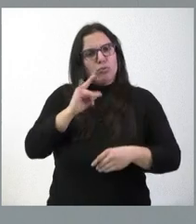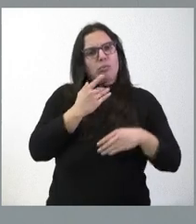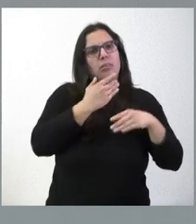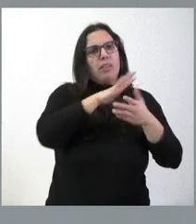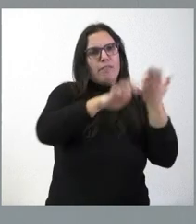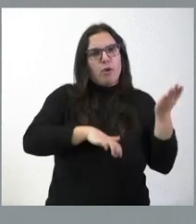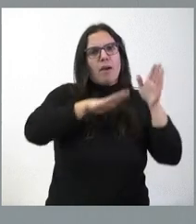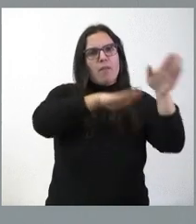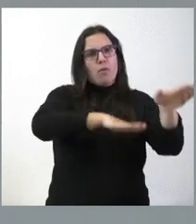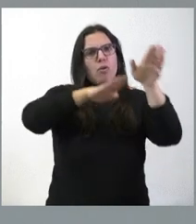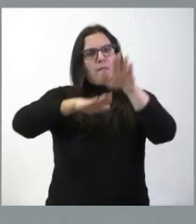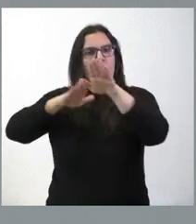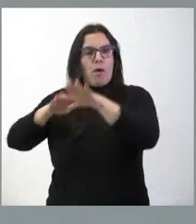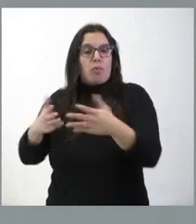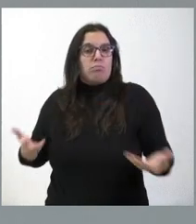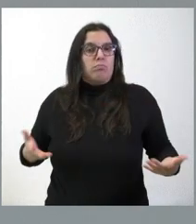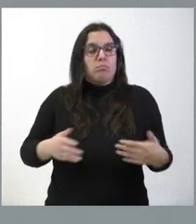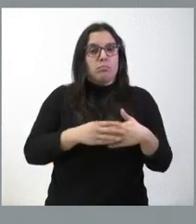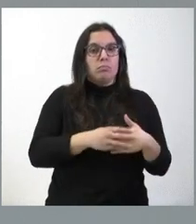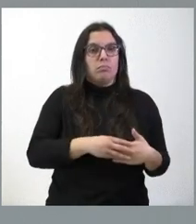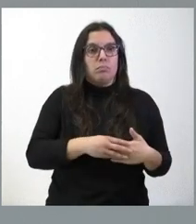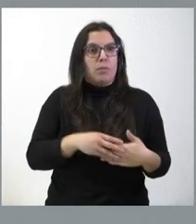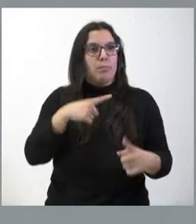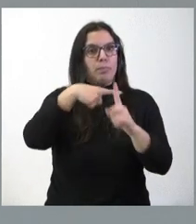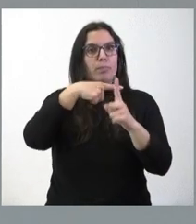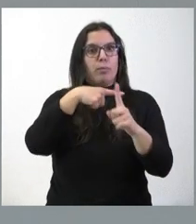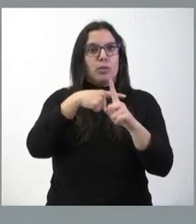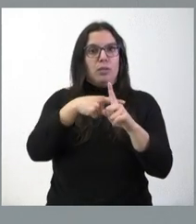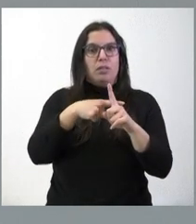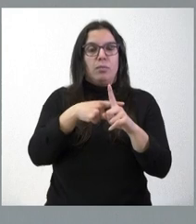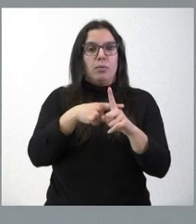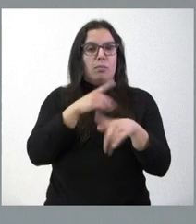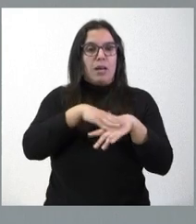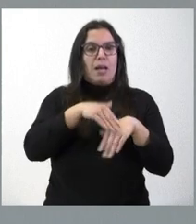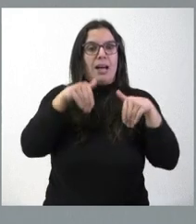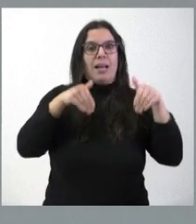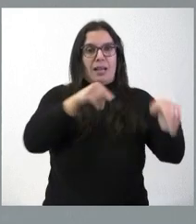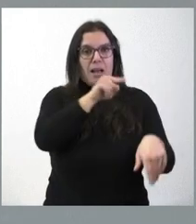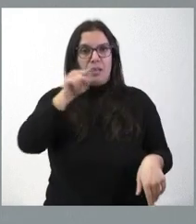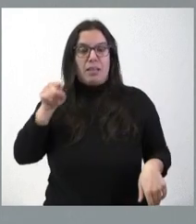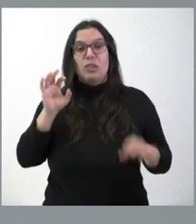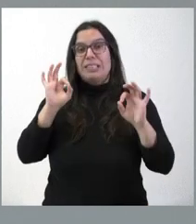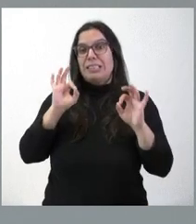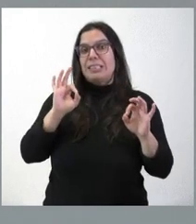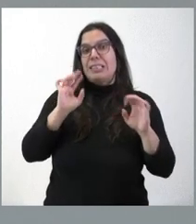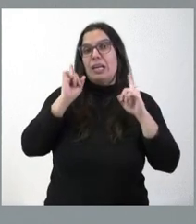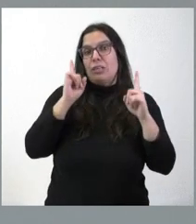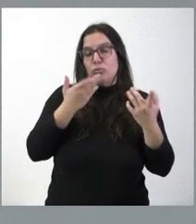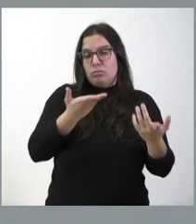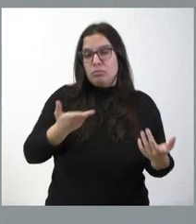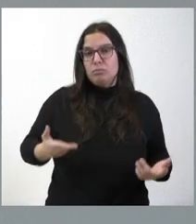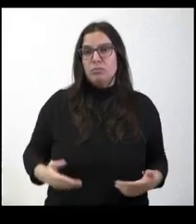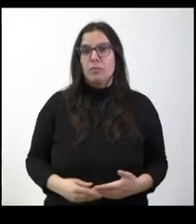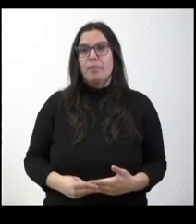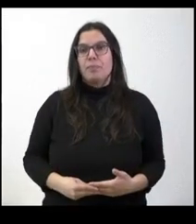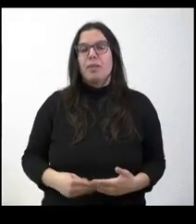sido favorable y, claramente, positivo hacia esas candidaturas presentadas y, específicamente, la que usted señala, naturalmente. Sí, yo no